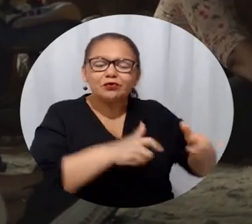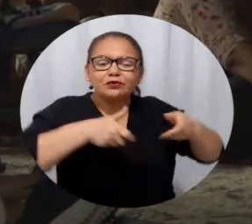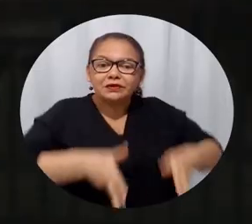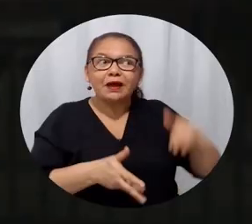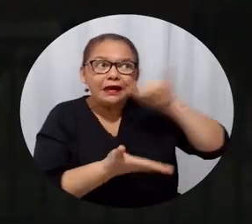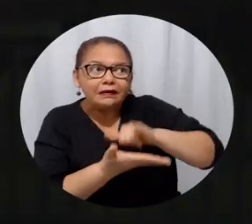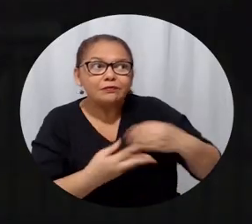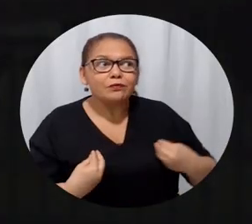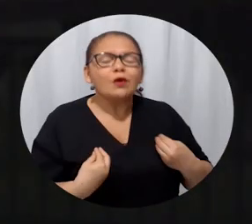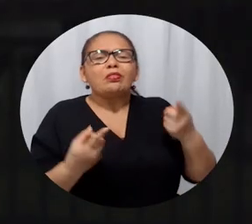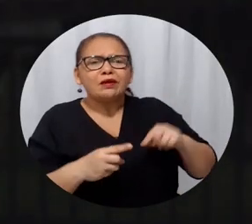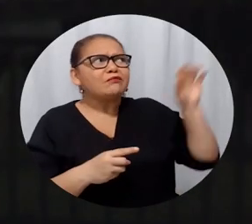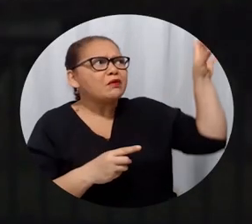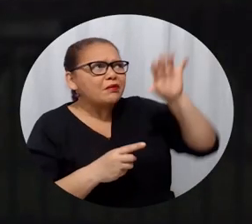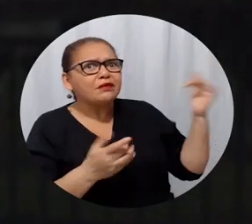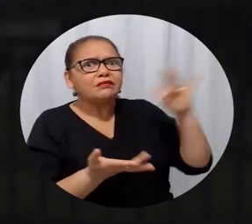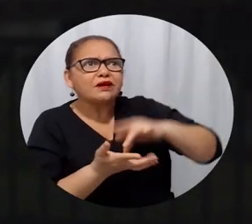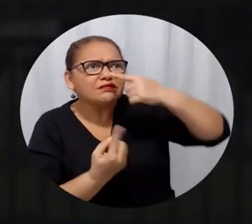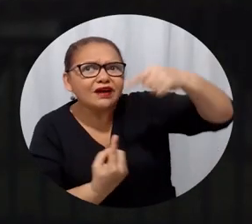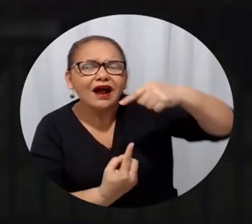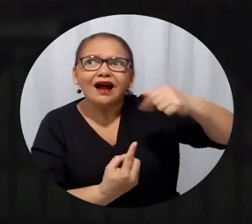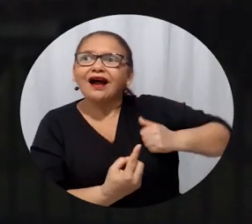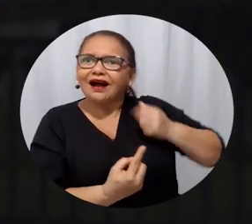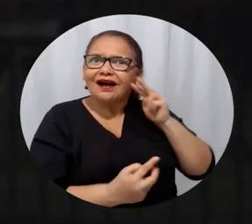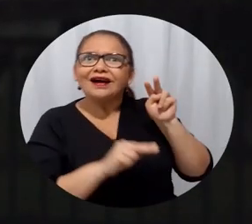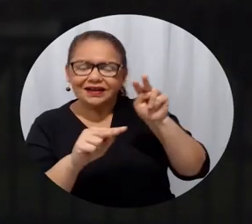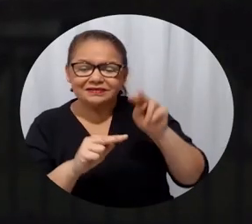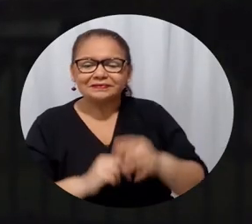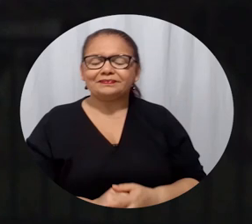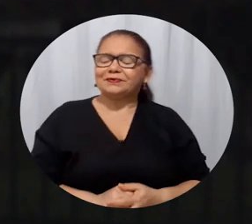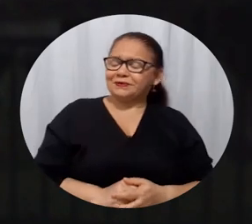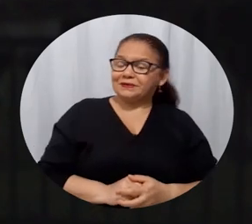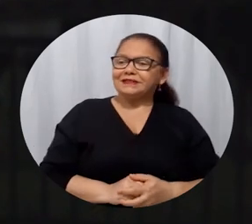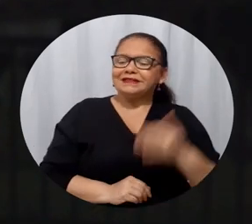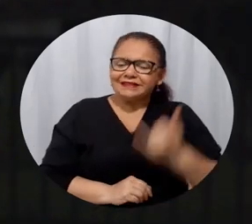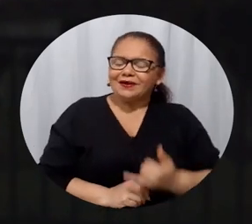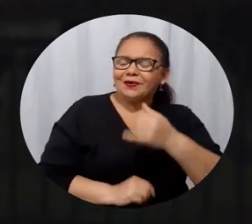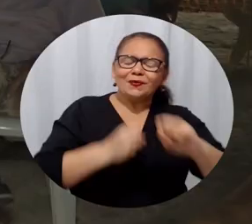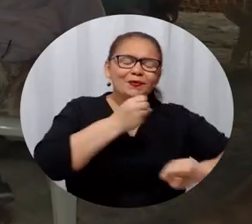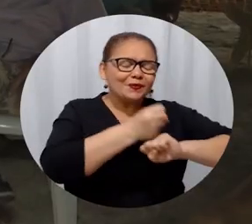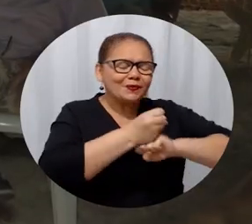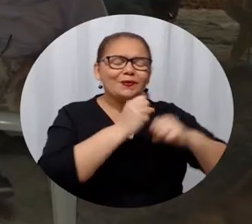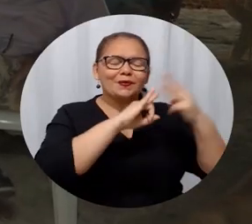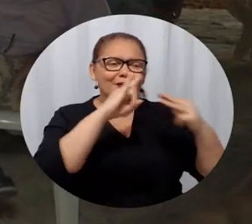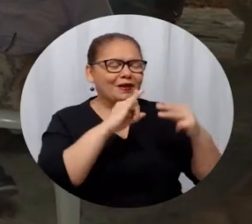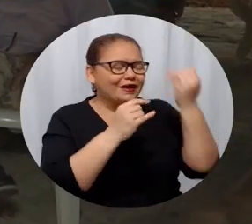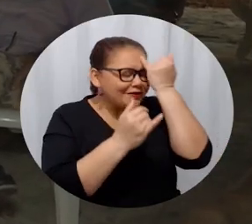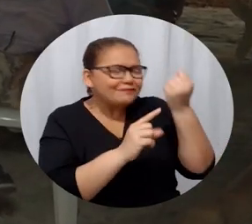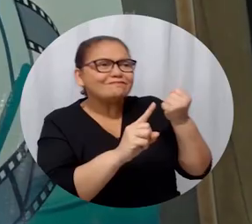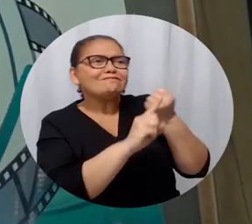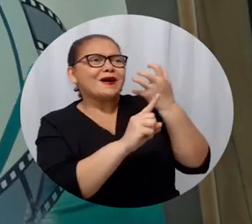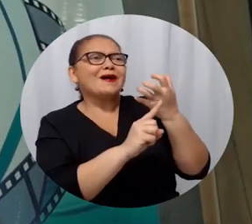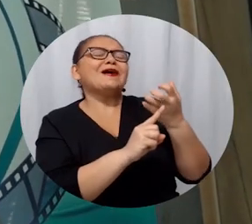Bueno, el apoyo de la Universidad del Magdalena ha sido importantísimo y yo creo que una pieza fundamental en el desarrollo del